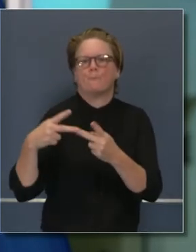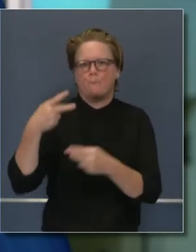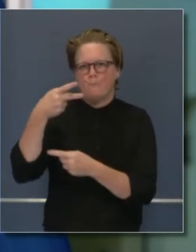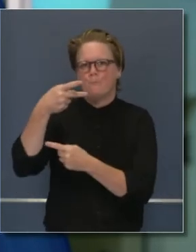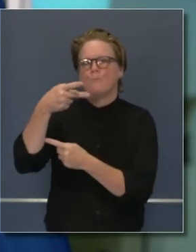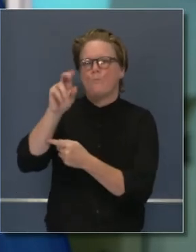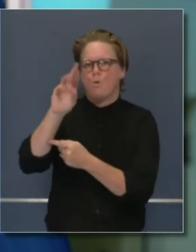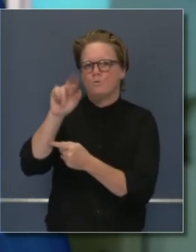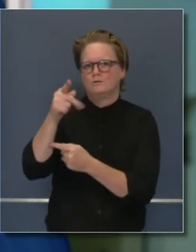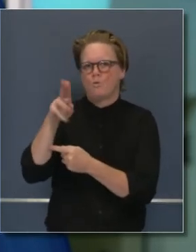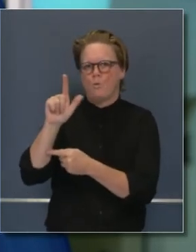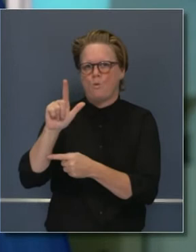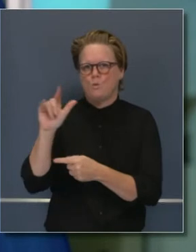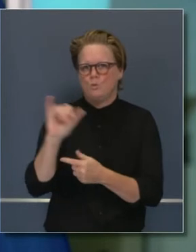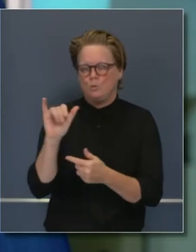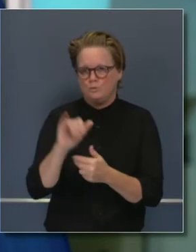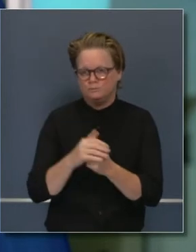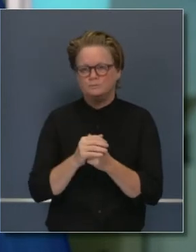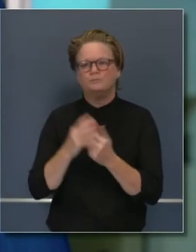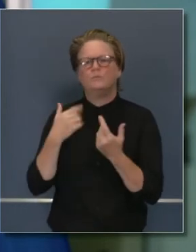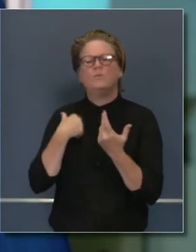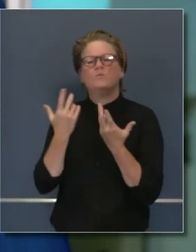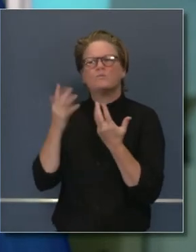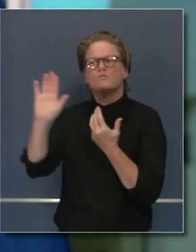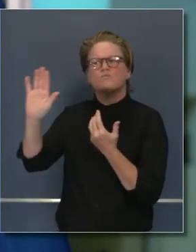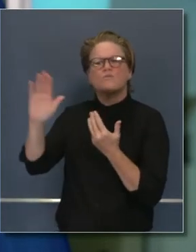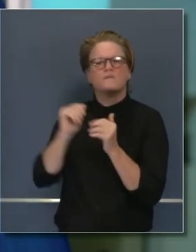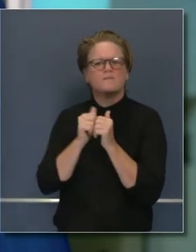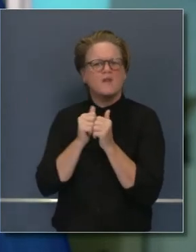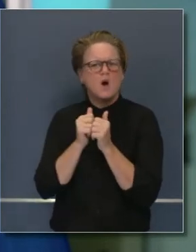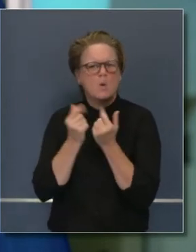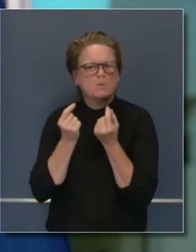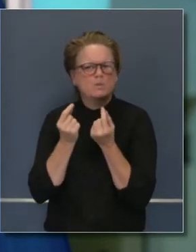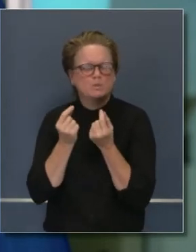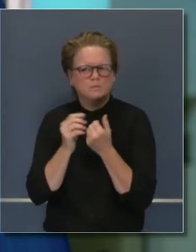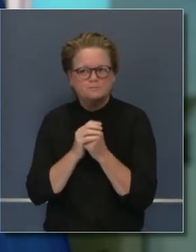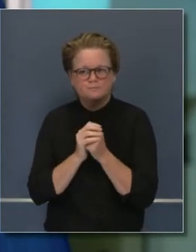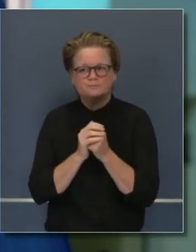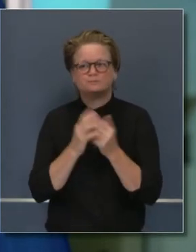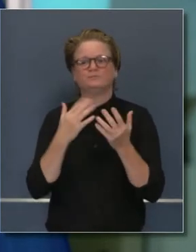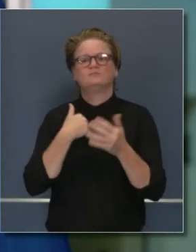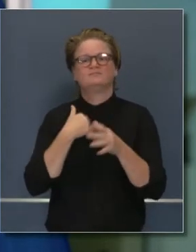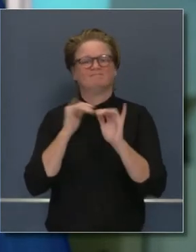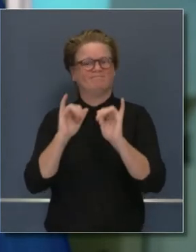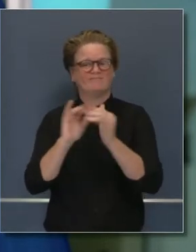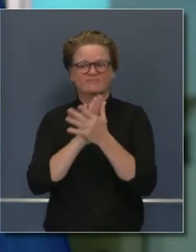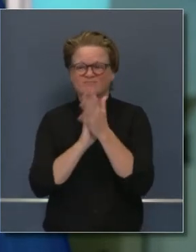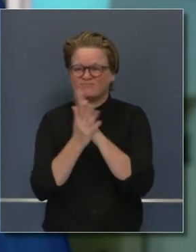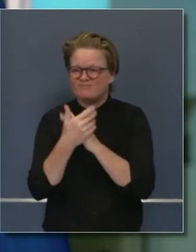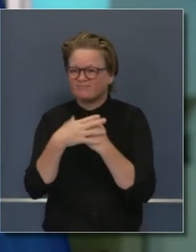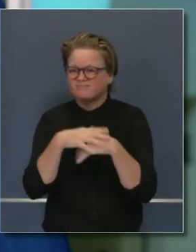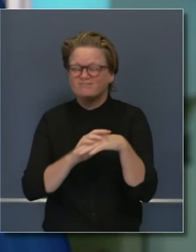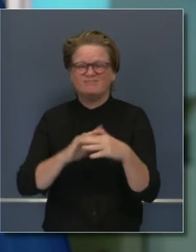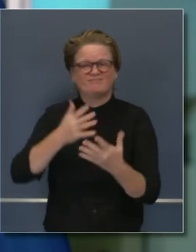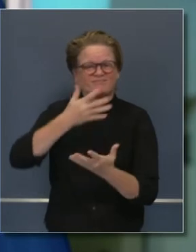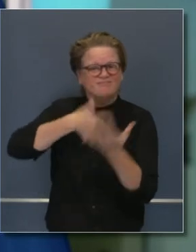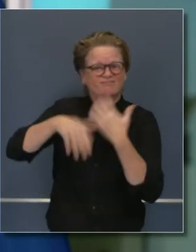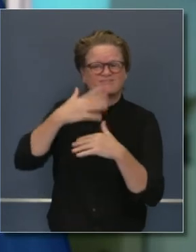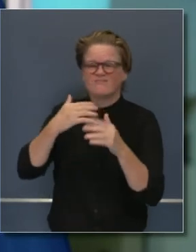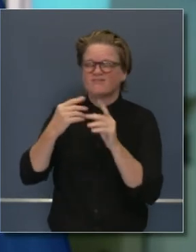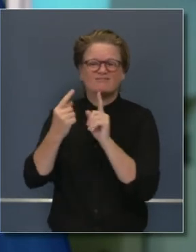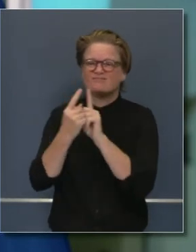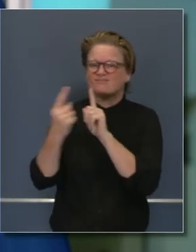Para aquellos que han estado siguiendo las noticias internacionales están percatados de estos protocolos de toques de queda. Lávese las manos y